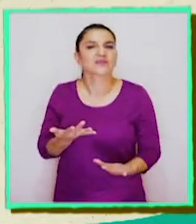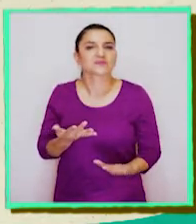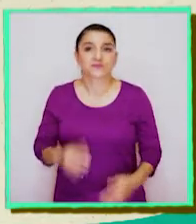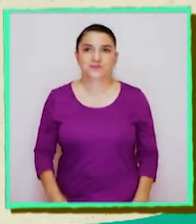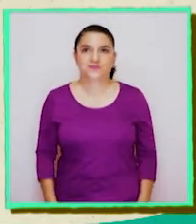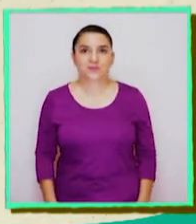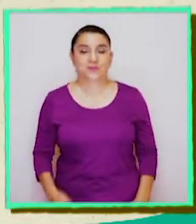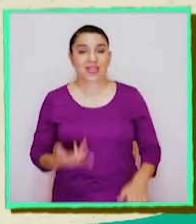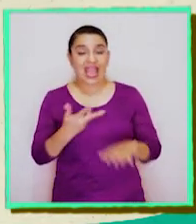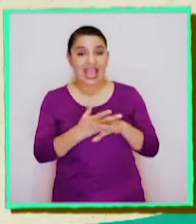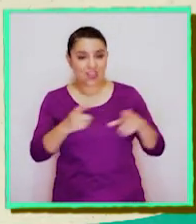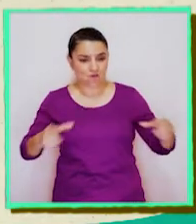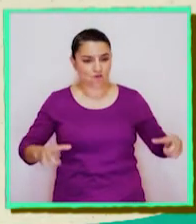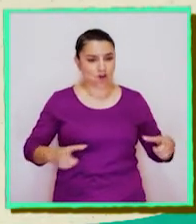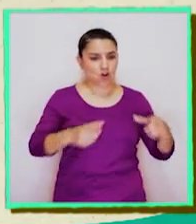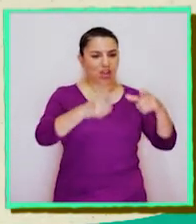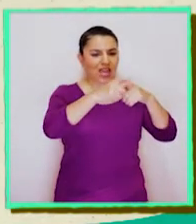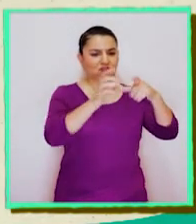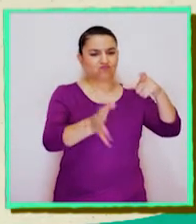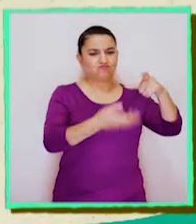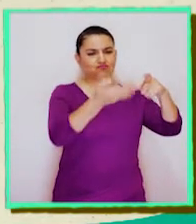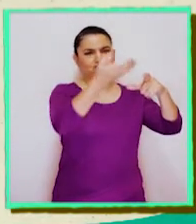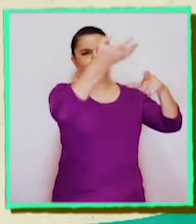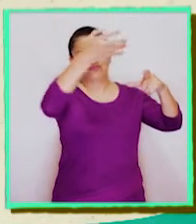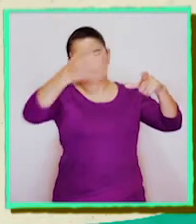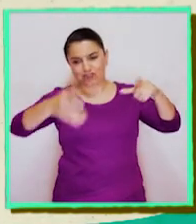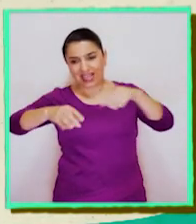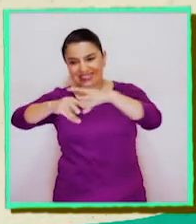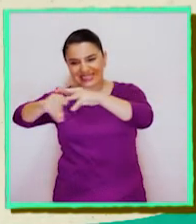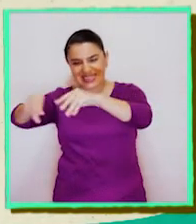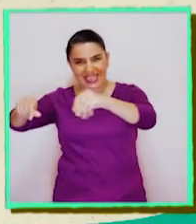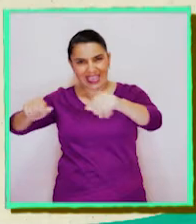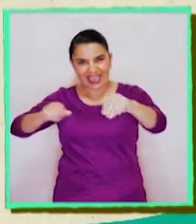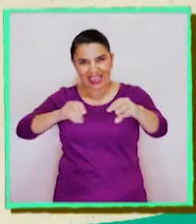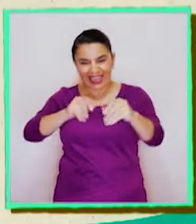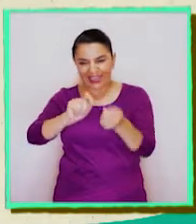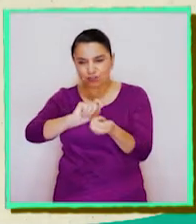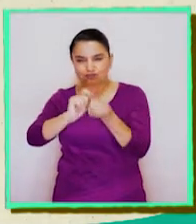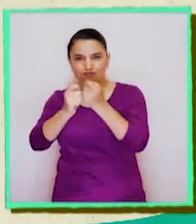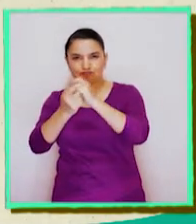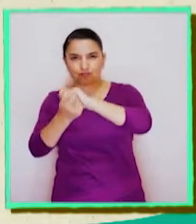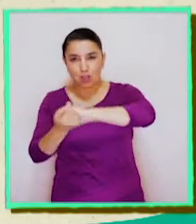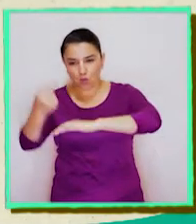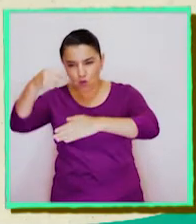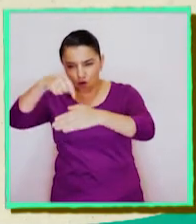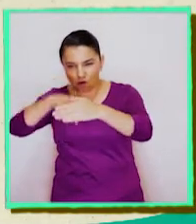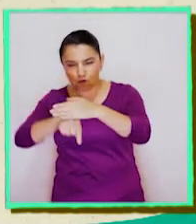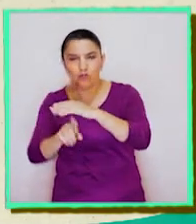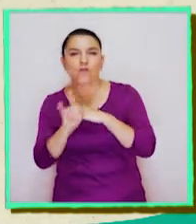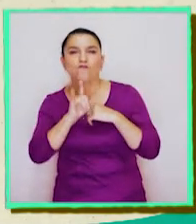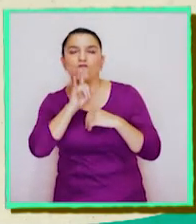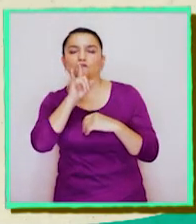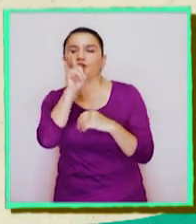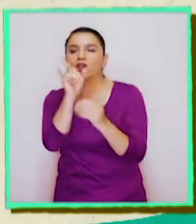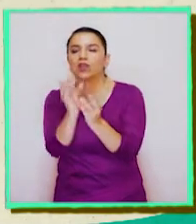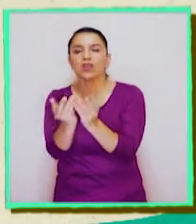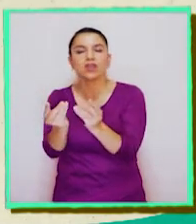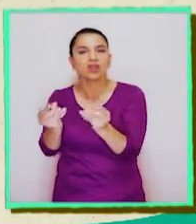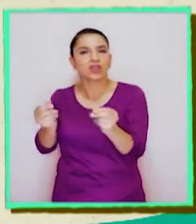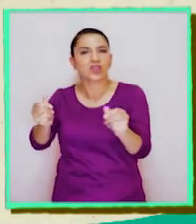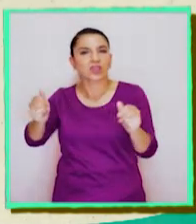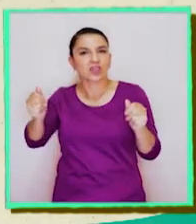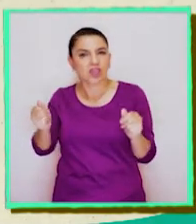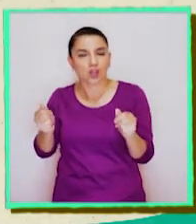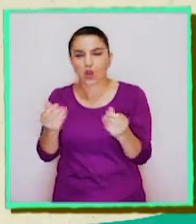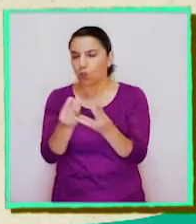Deriva de cenizas volcánicas. Son suelos profundos y su textura es fina. Tiene un